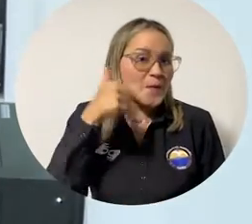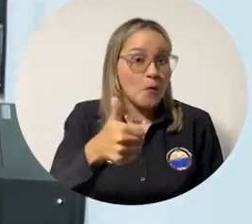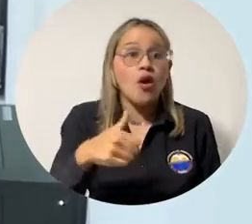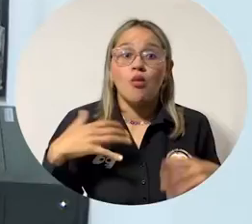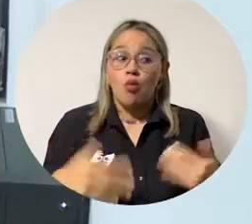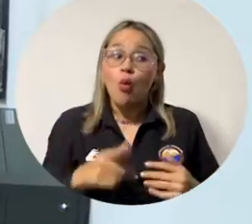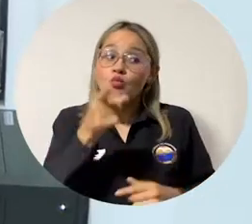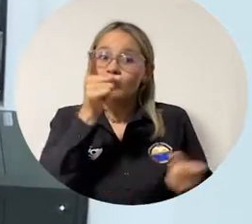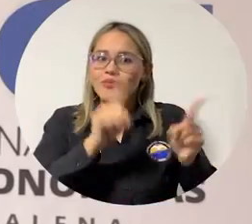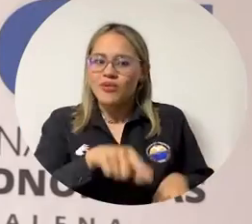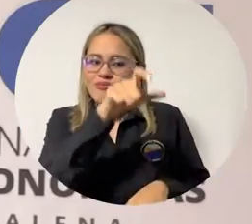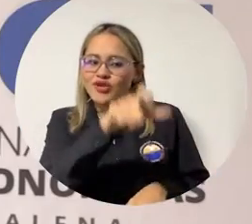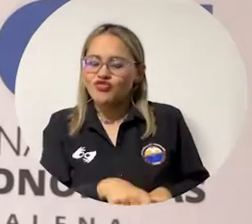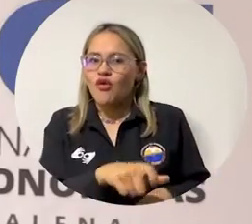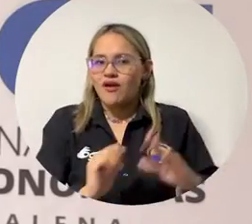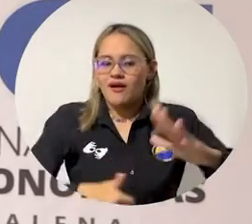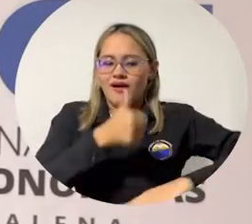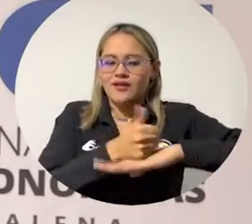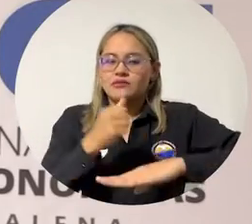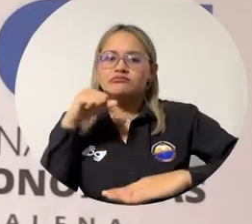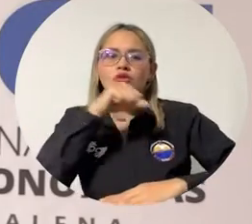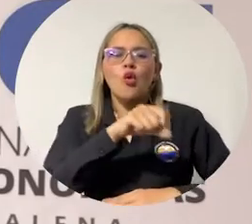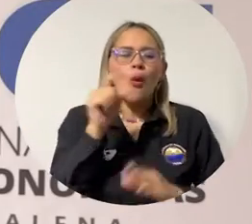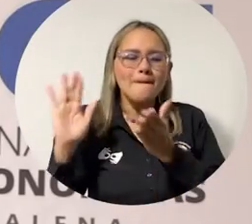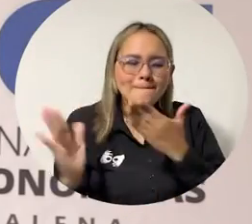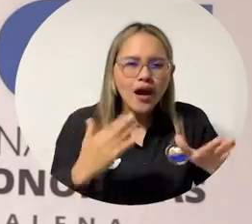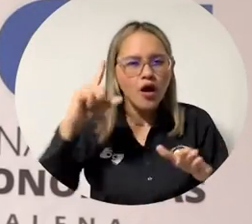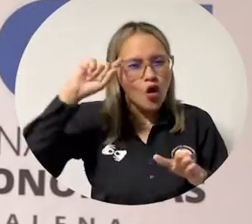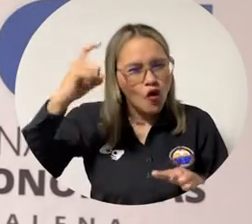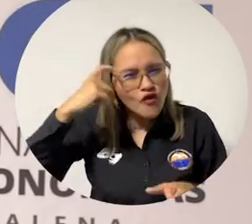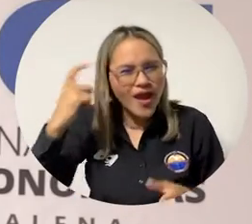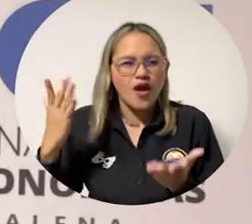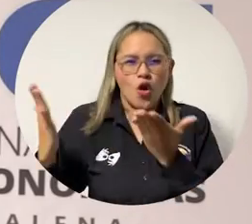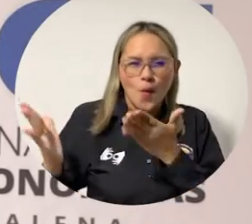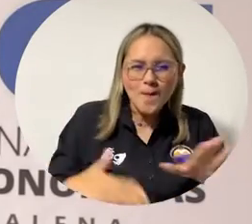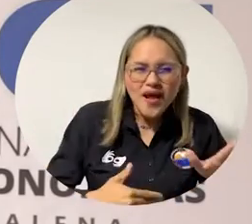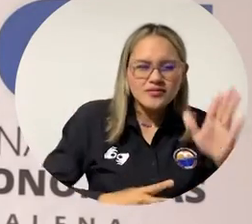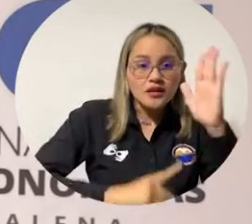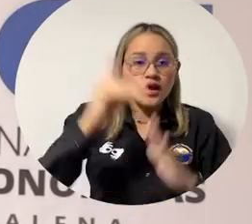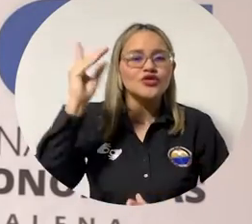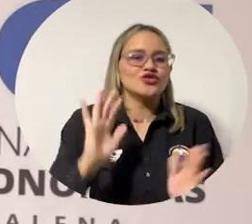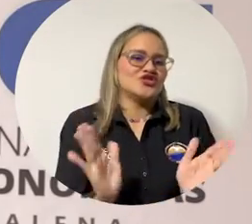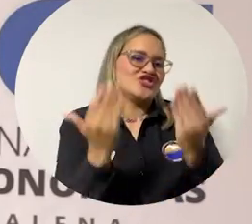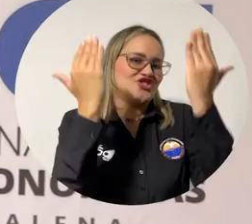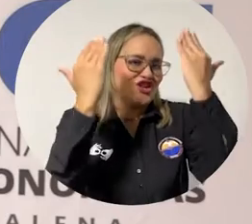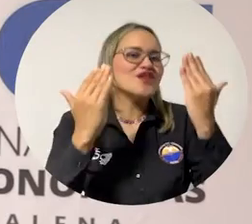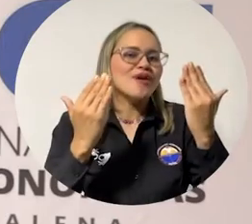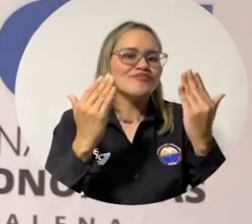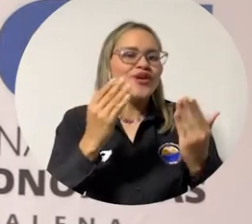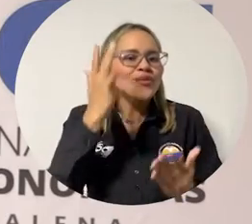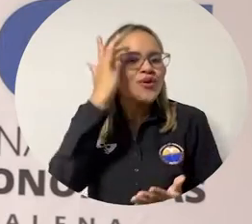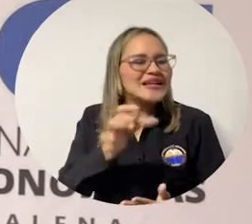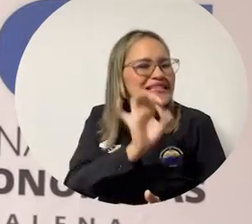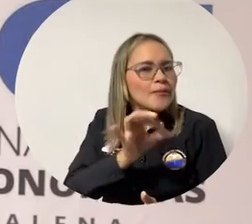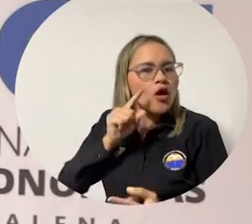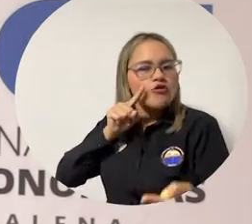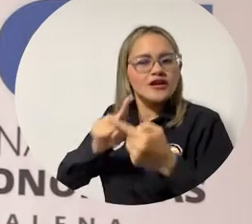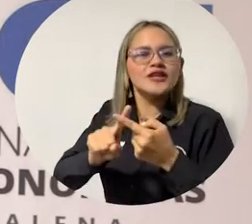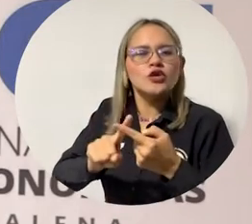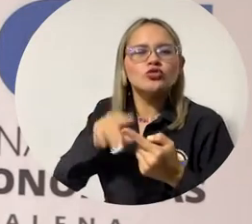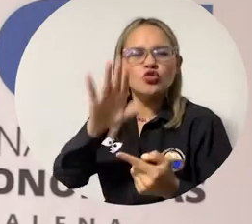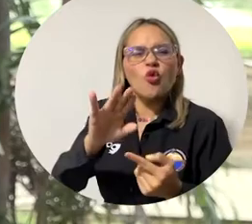del ingeniero Pablo Vera Salazar frente a su plan de gobierno y el plan de desarrollo de la universidad, ha buscado posibilidad a la universidad dentro de la mejor institución educativa